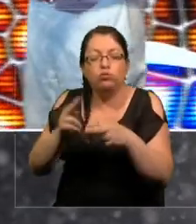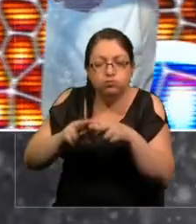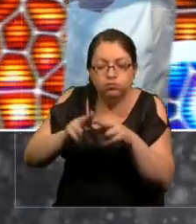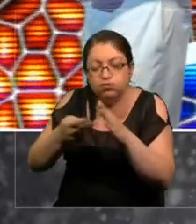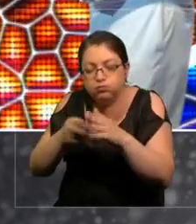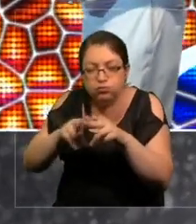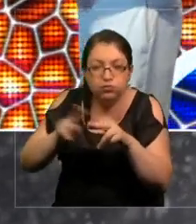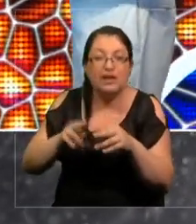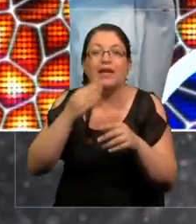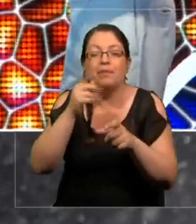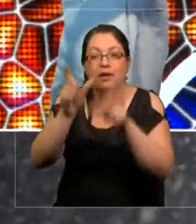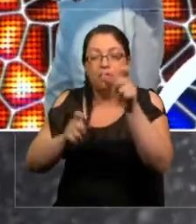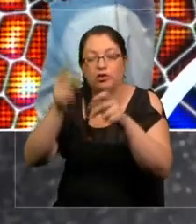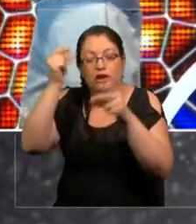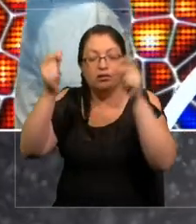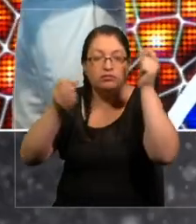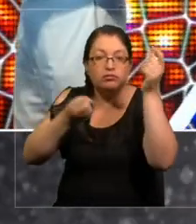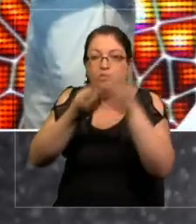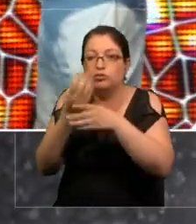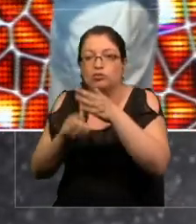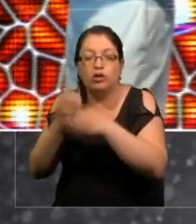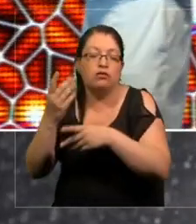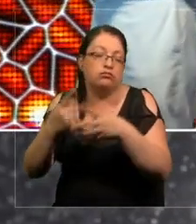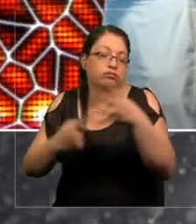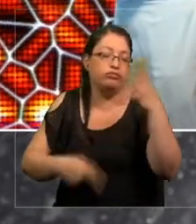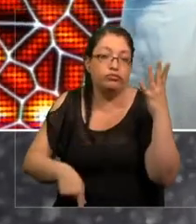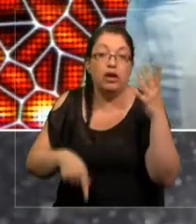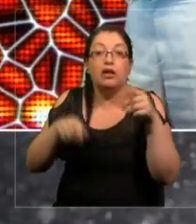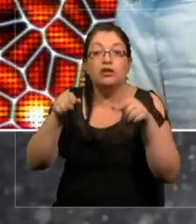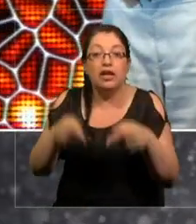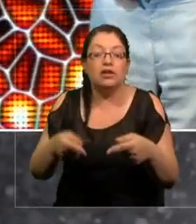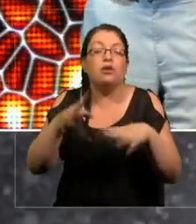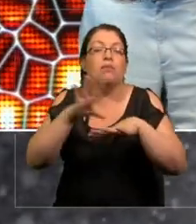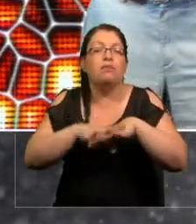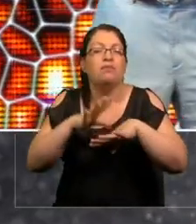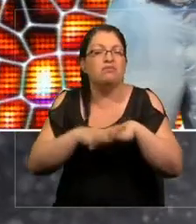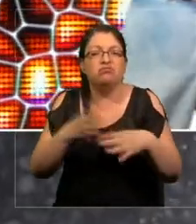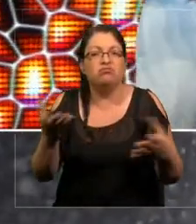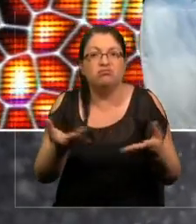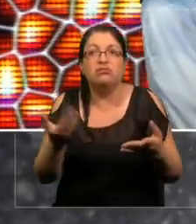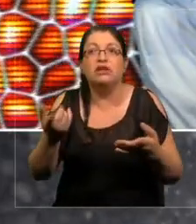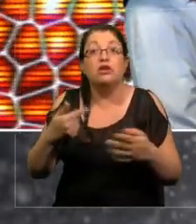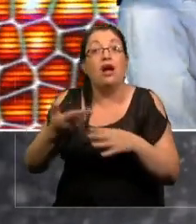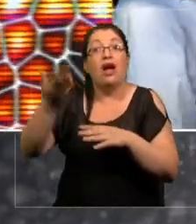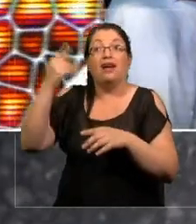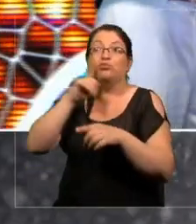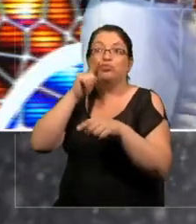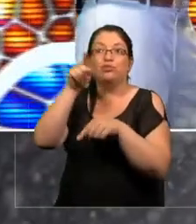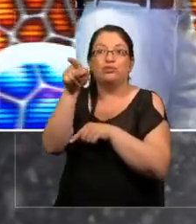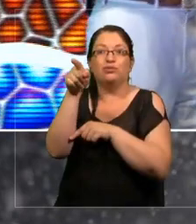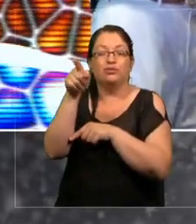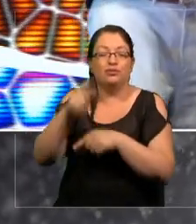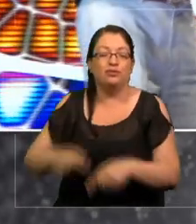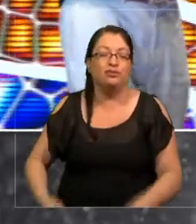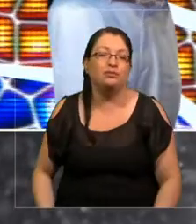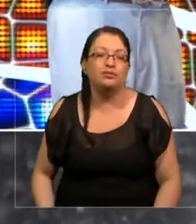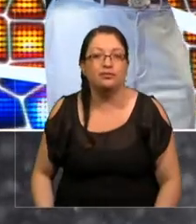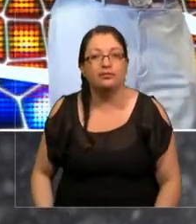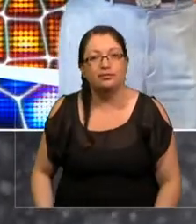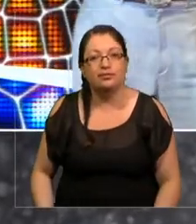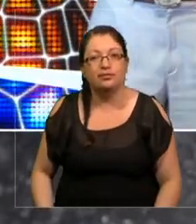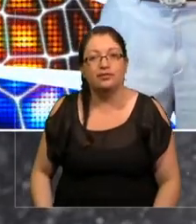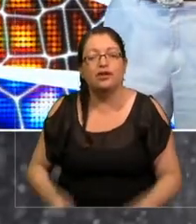personas, nuevas ideas, etcétera. Entonces, matemáticamente, eso es lo que teníamos antes en